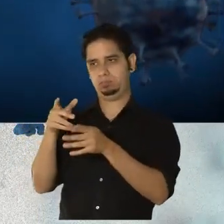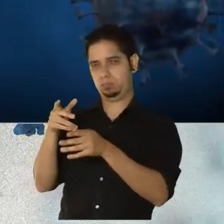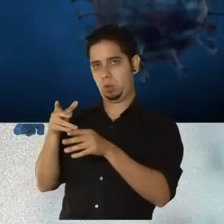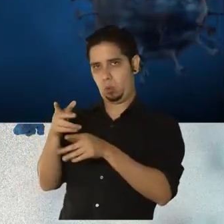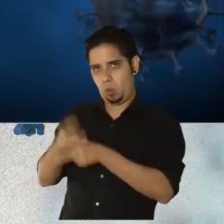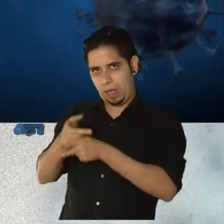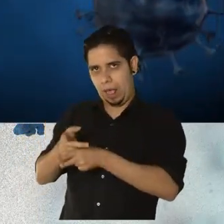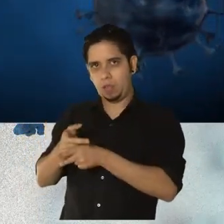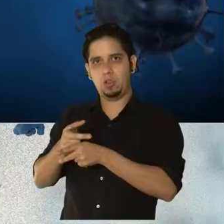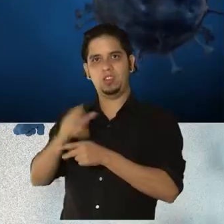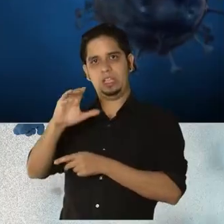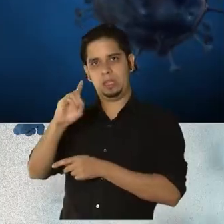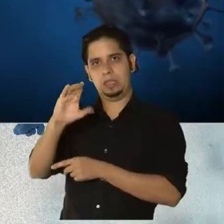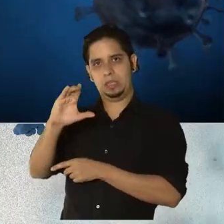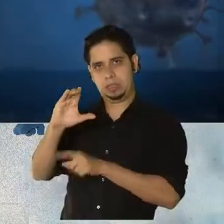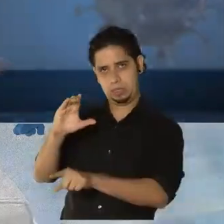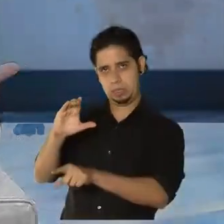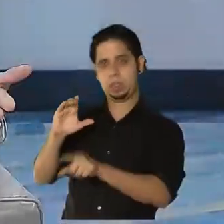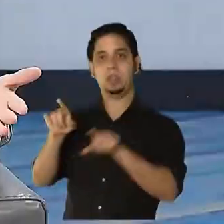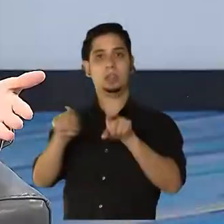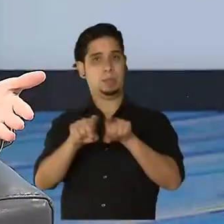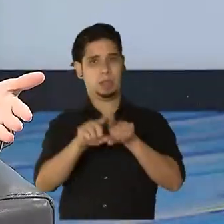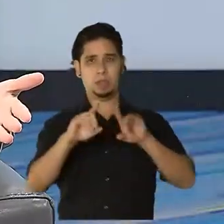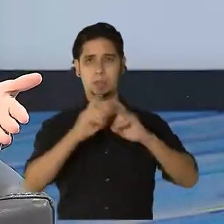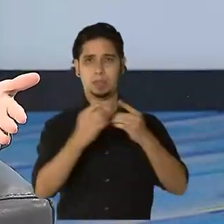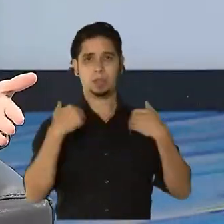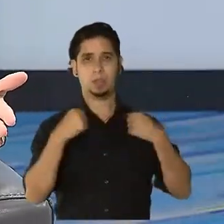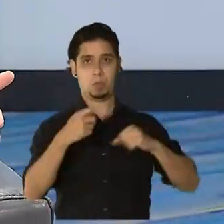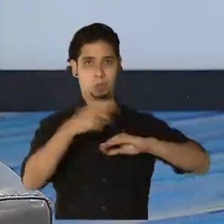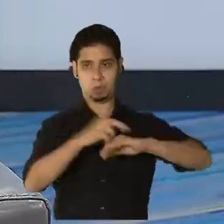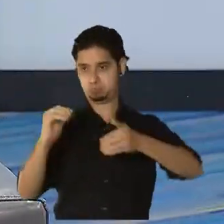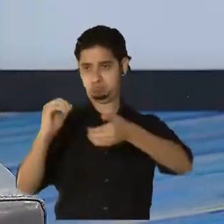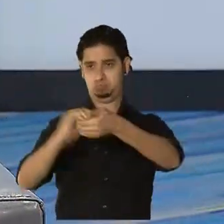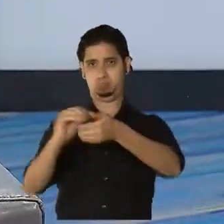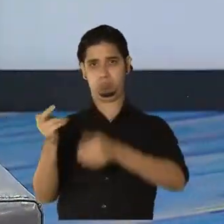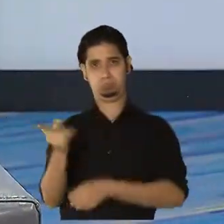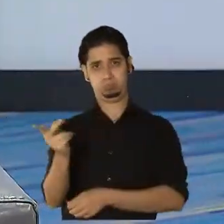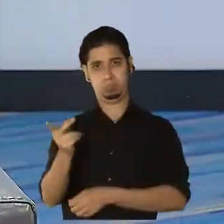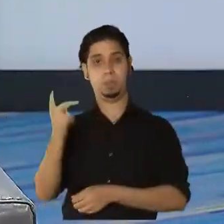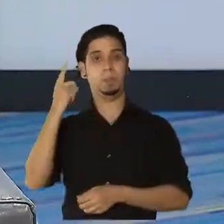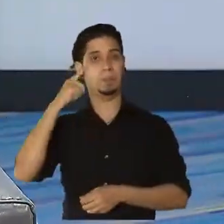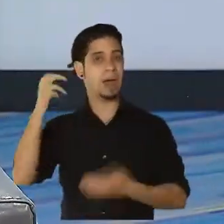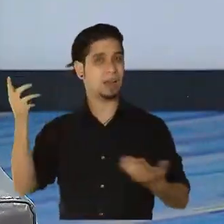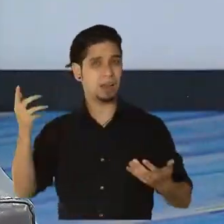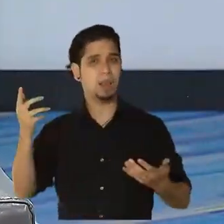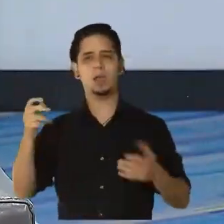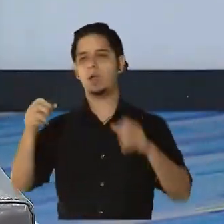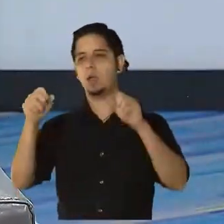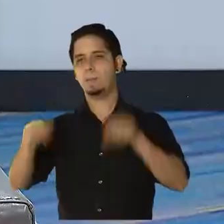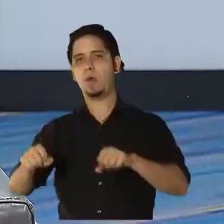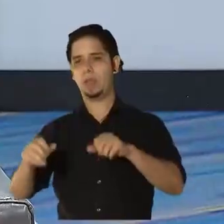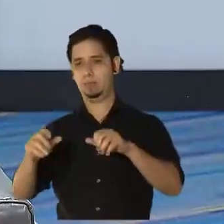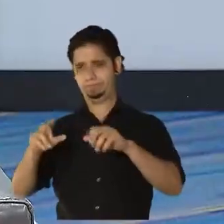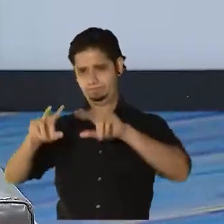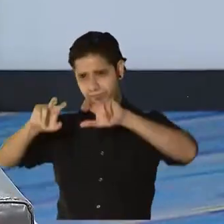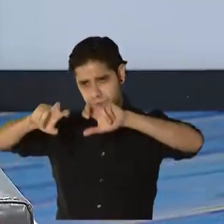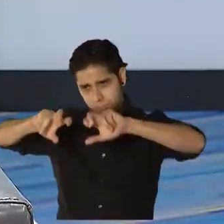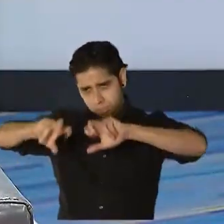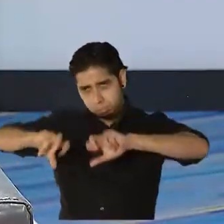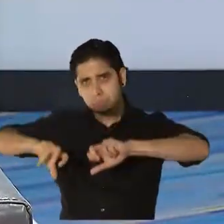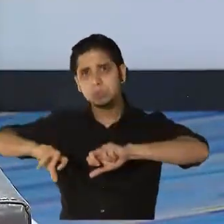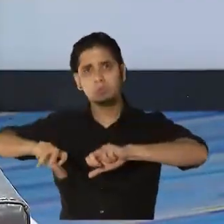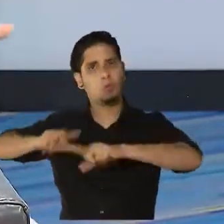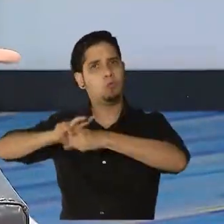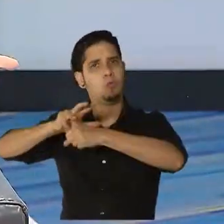Estados Unidos o los CDC y el Departamento de Salud de aquí de Puerto Rico para poder hacer ese análisis completo y realmente